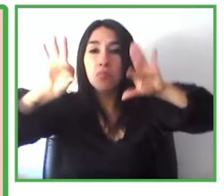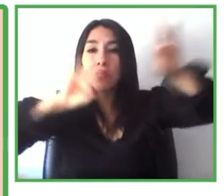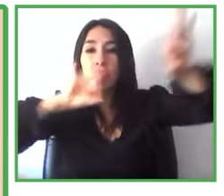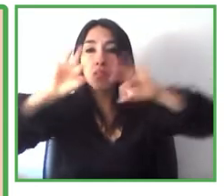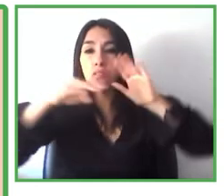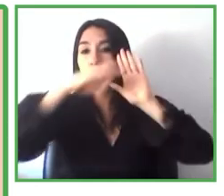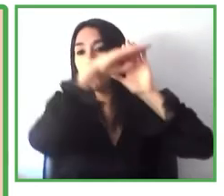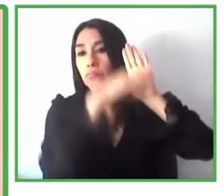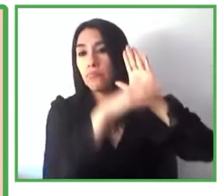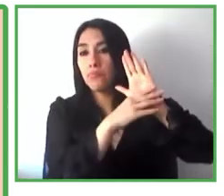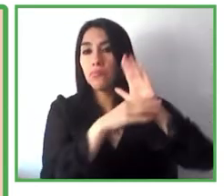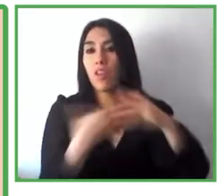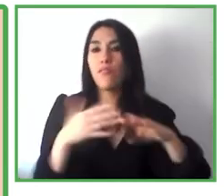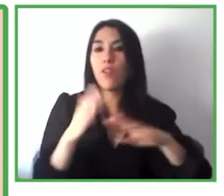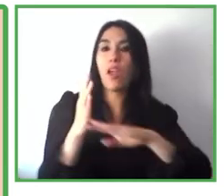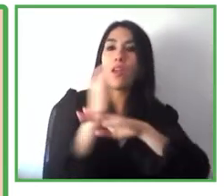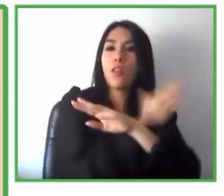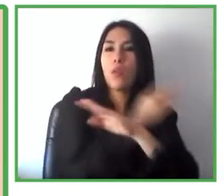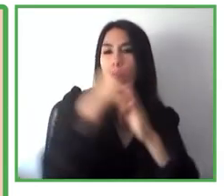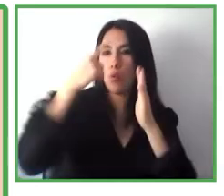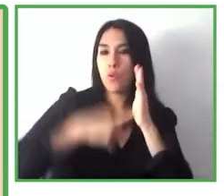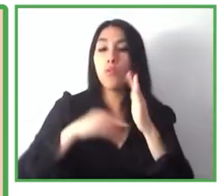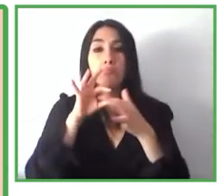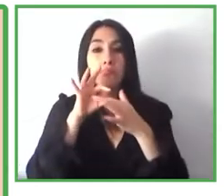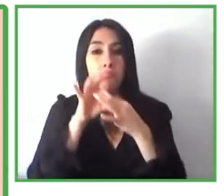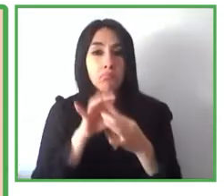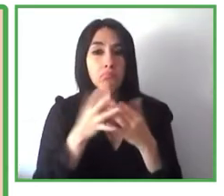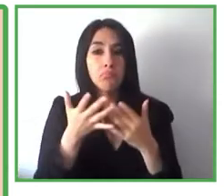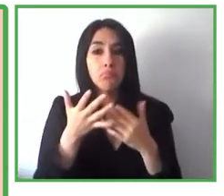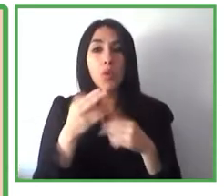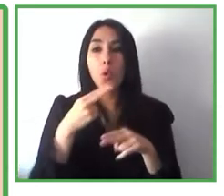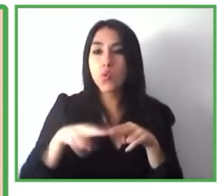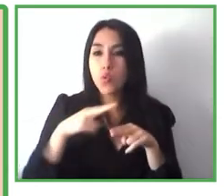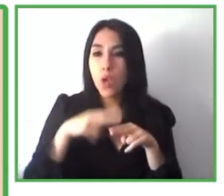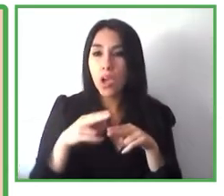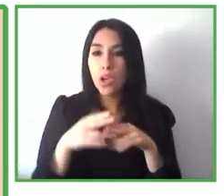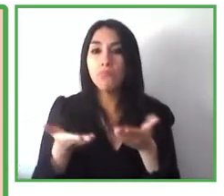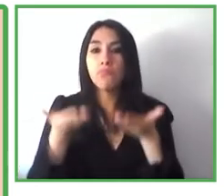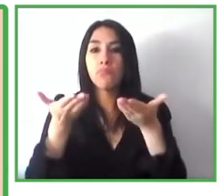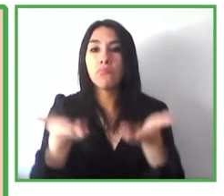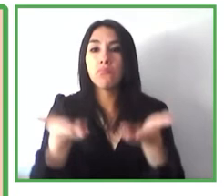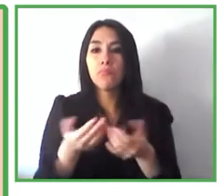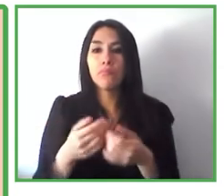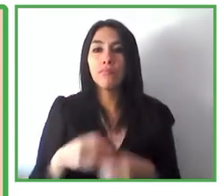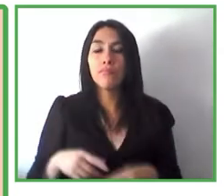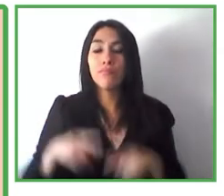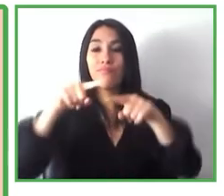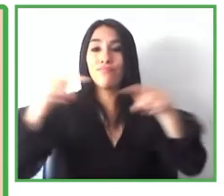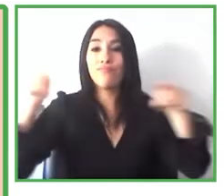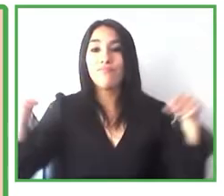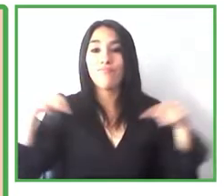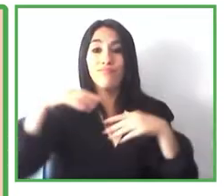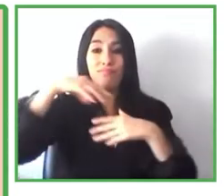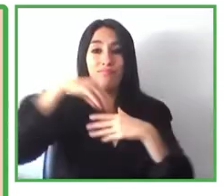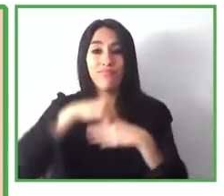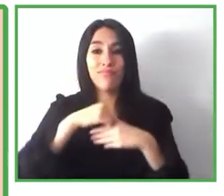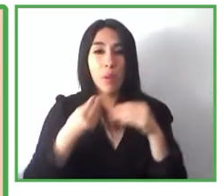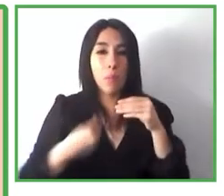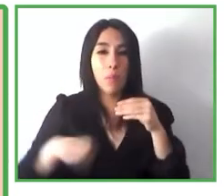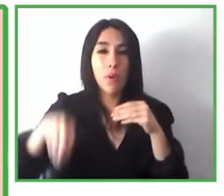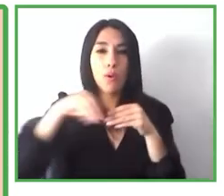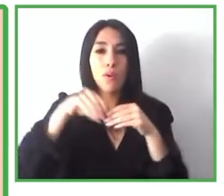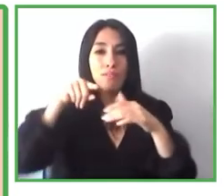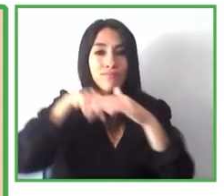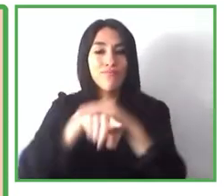tecnología y su uso para promover espacios interiores más inclusivos y accesibles como por ejemplo su rol creciente en la mejora de la